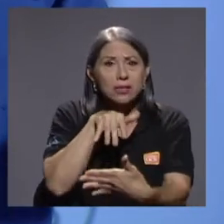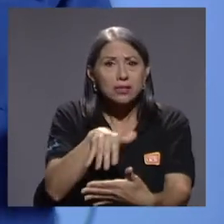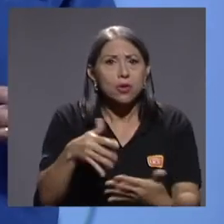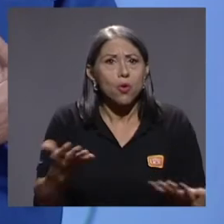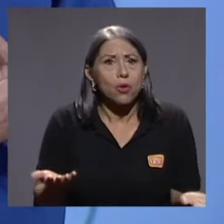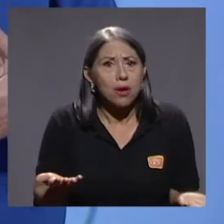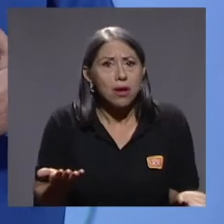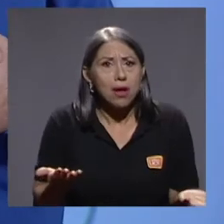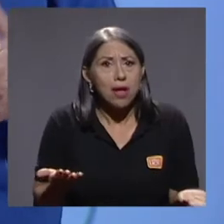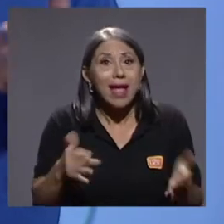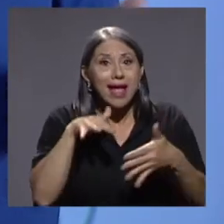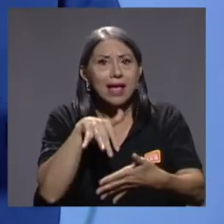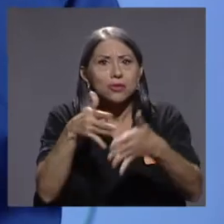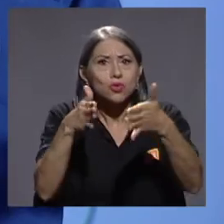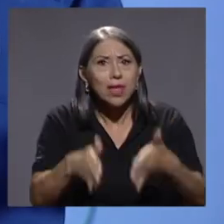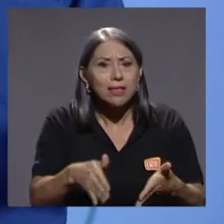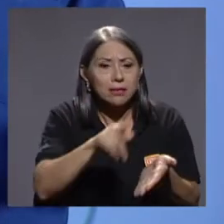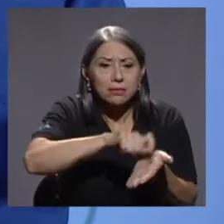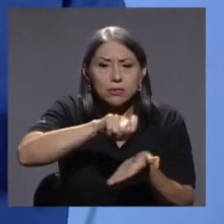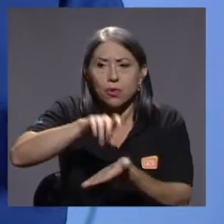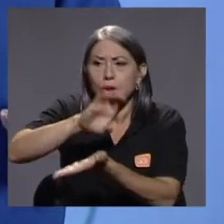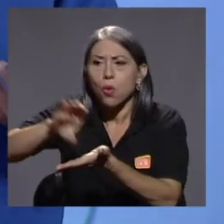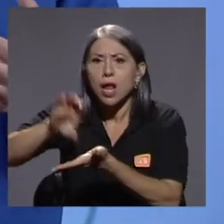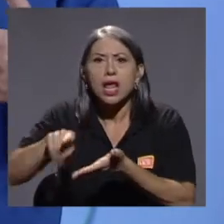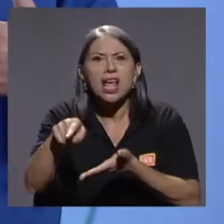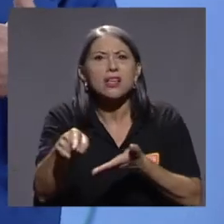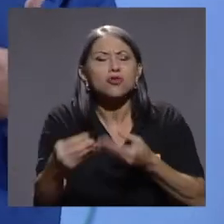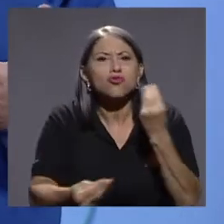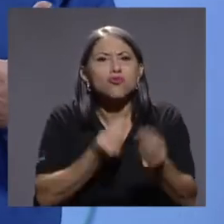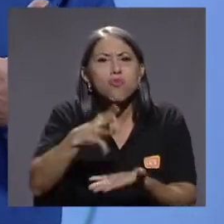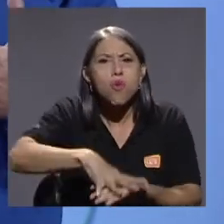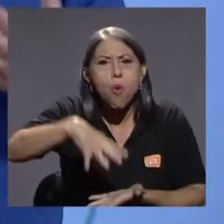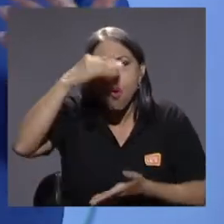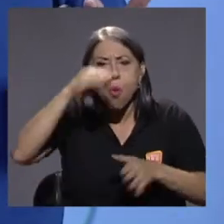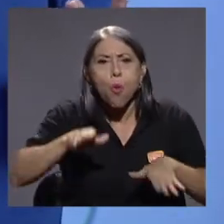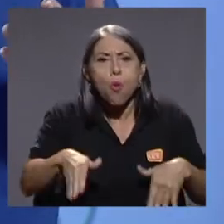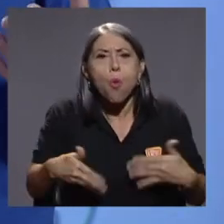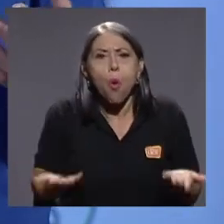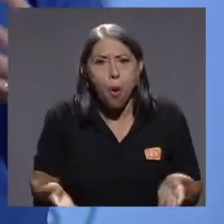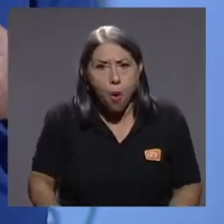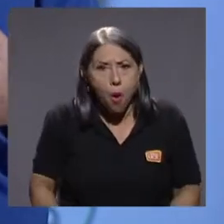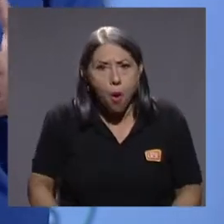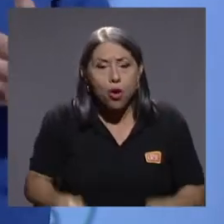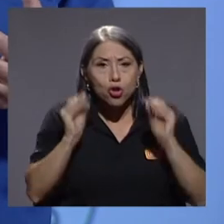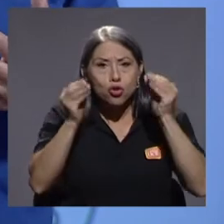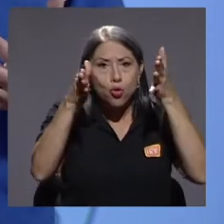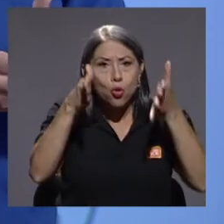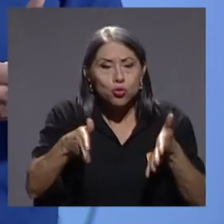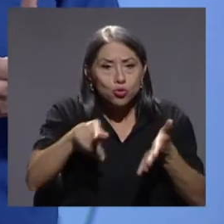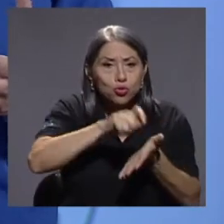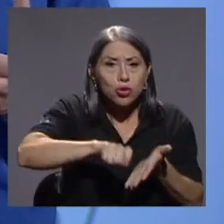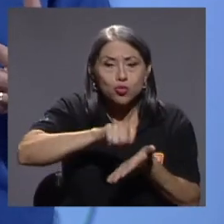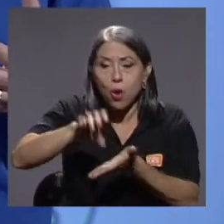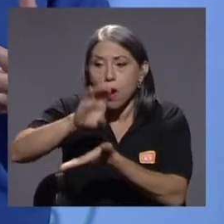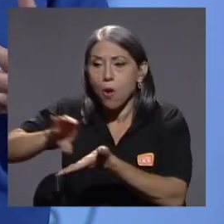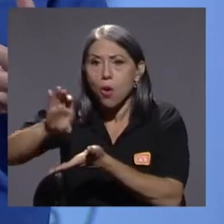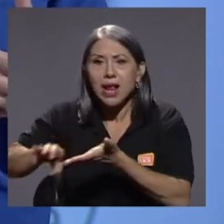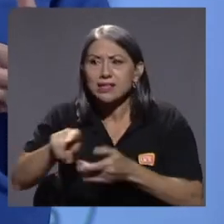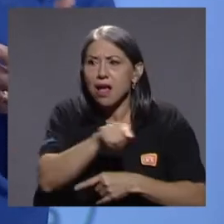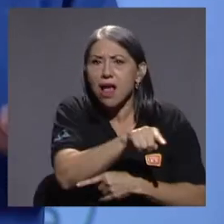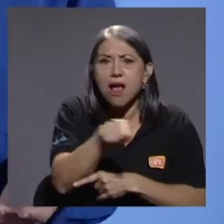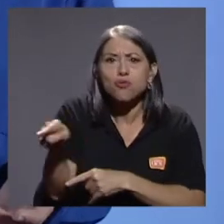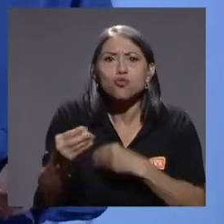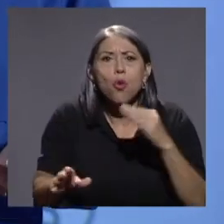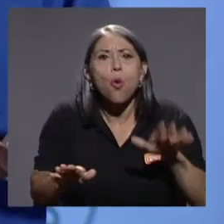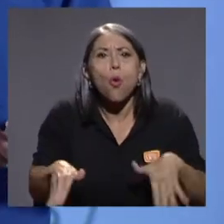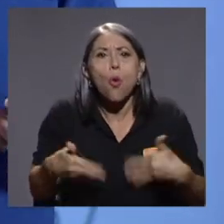todo de primaria y secundaria, recibiendo clases. De qué manera nuestros docentes de primaria, secundaria, sobre todo, están